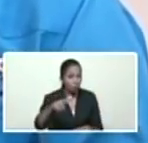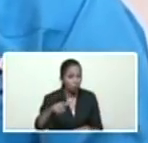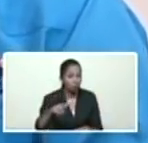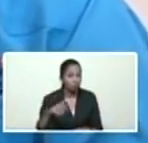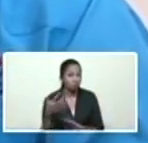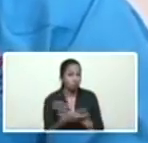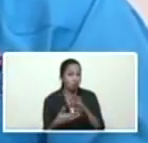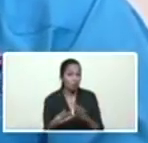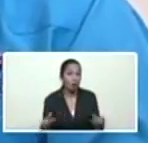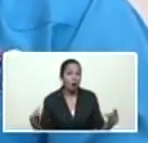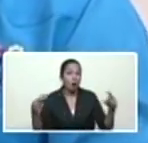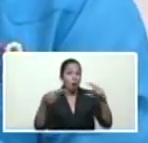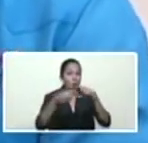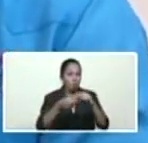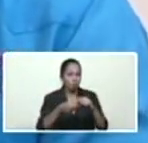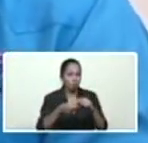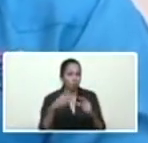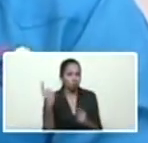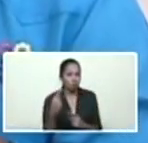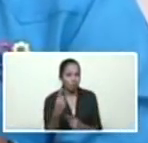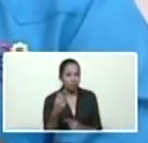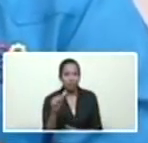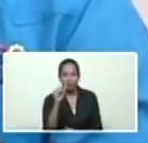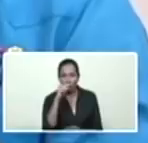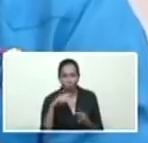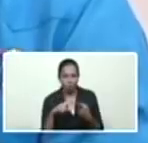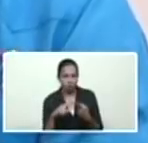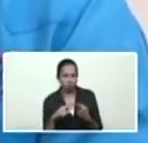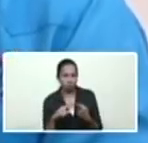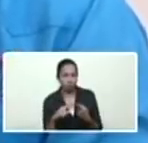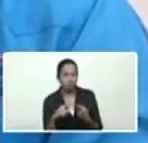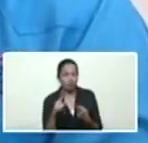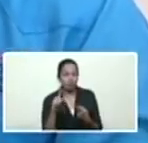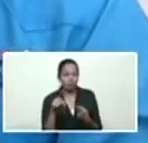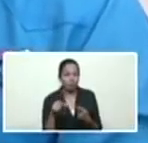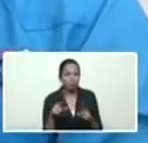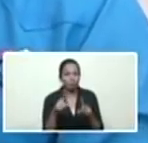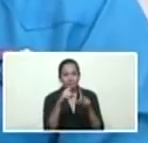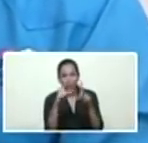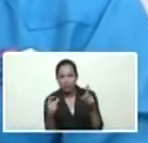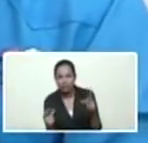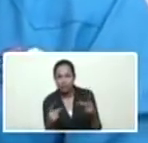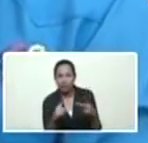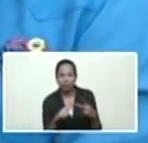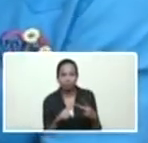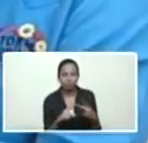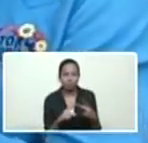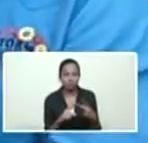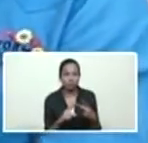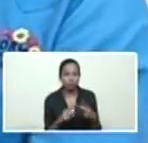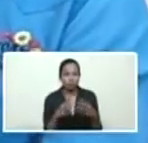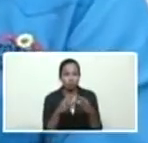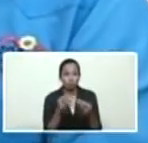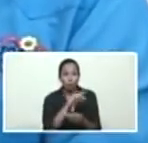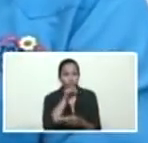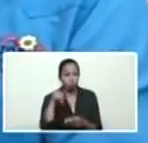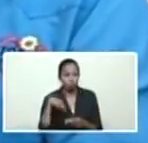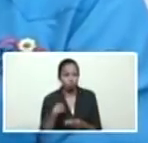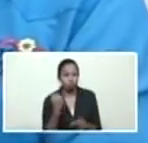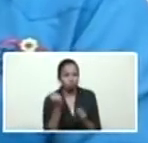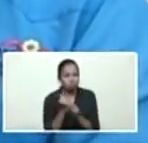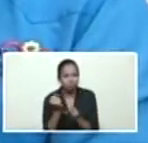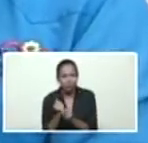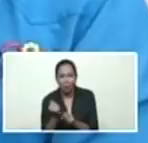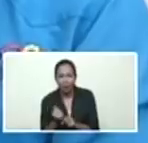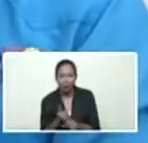que van juntos, no solamente es el problema del agua, no solamente es el problema de la electricidad, y todos nosotros hemos estado trabajando en